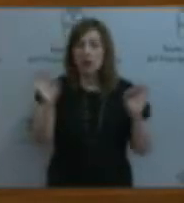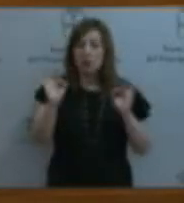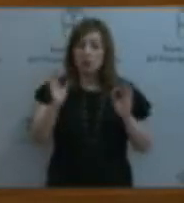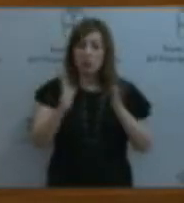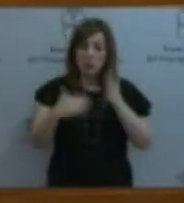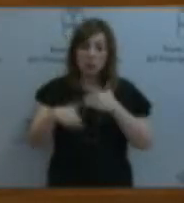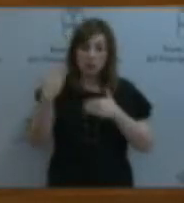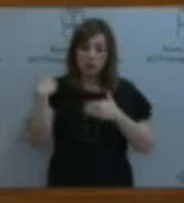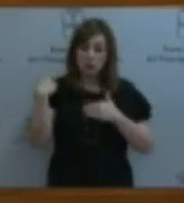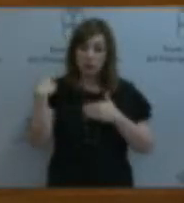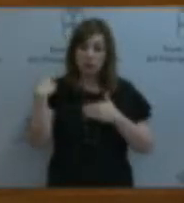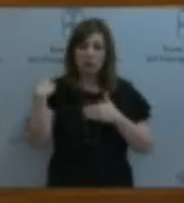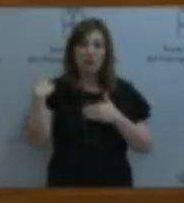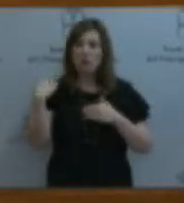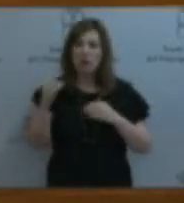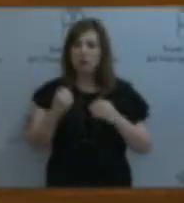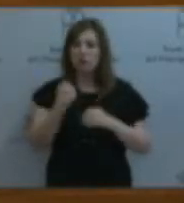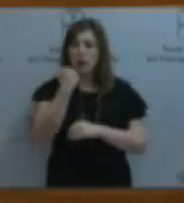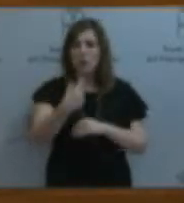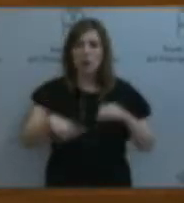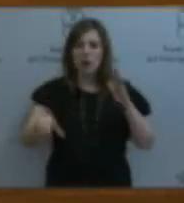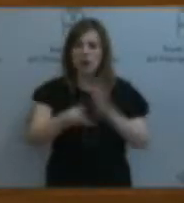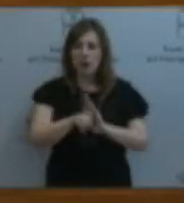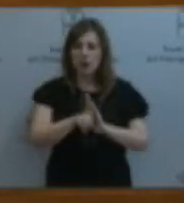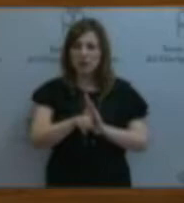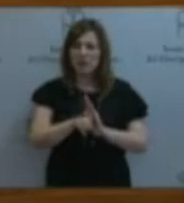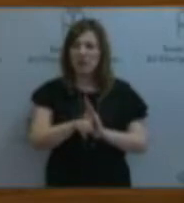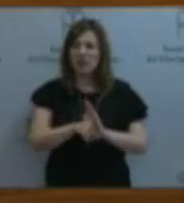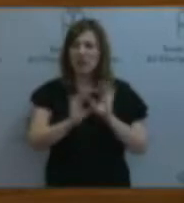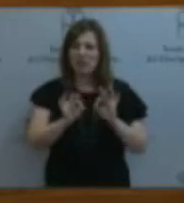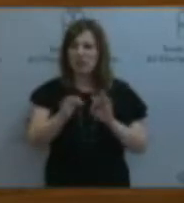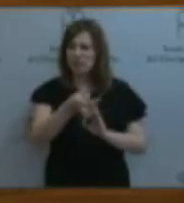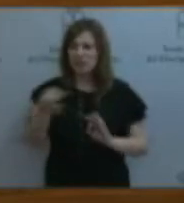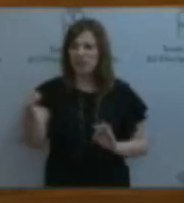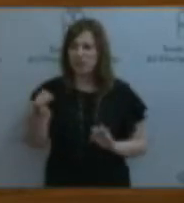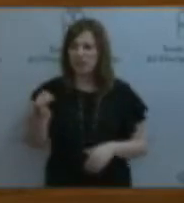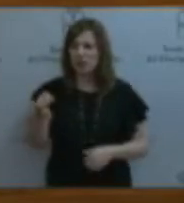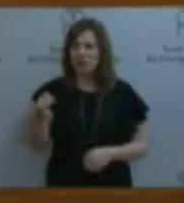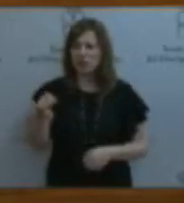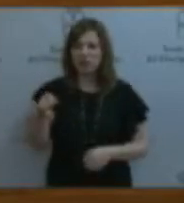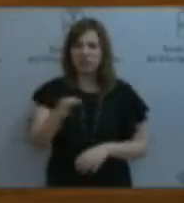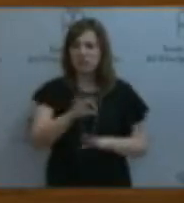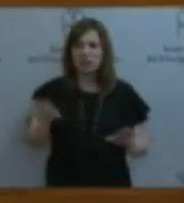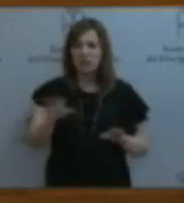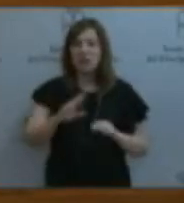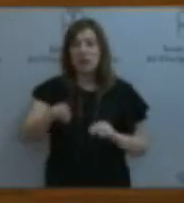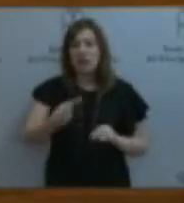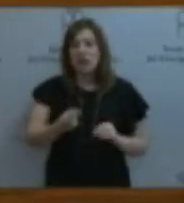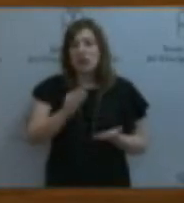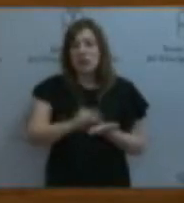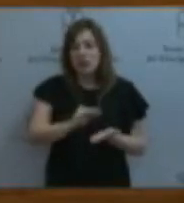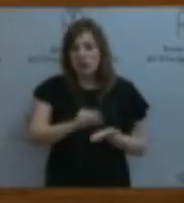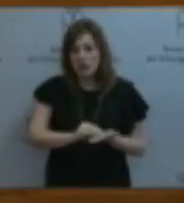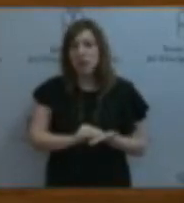animamos a apoyar una ley que podía no ser perfecta, pero que sería por las ocasiones que tuvieron